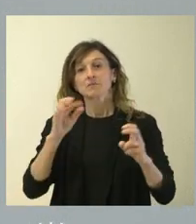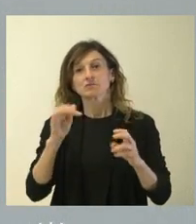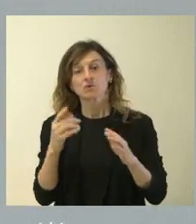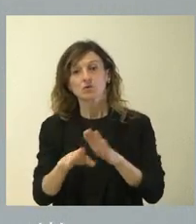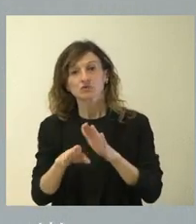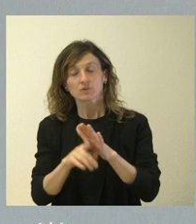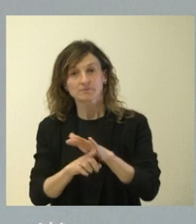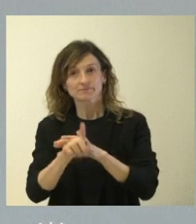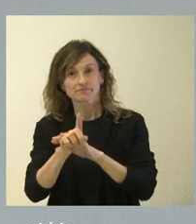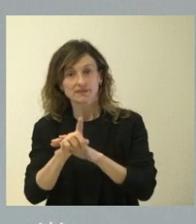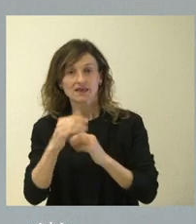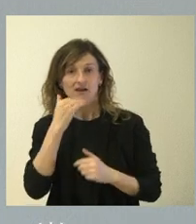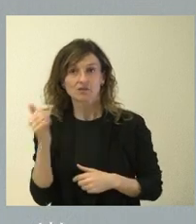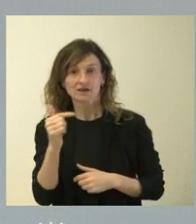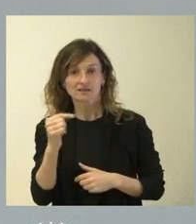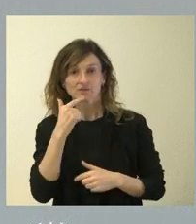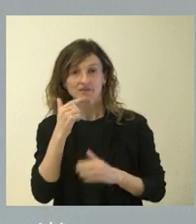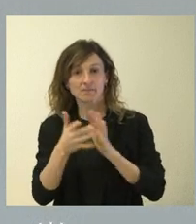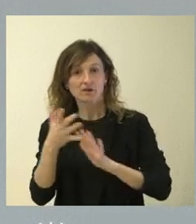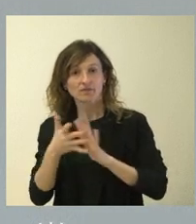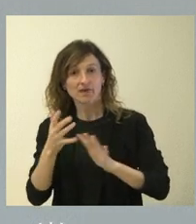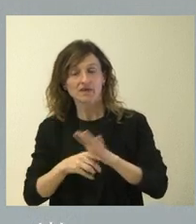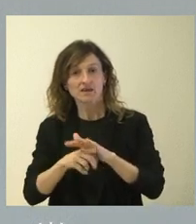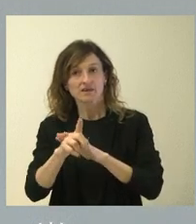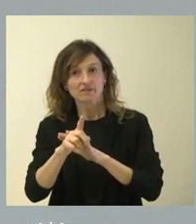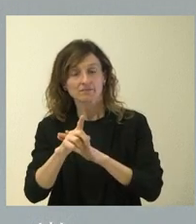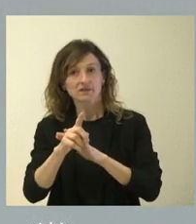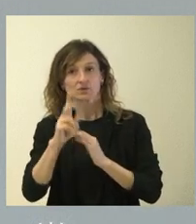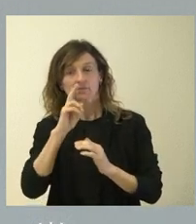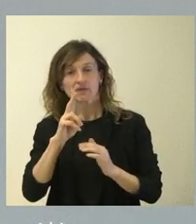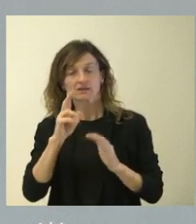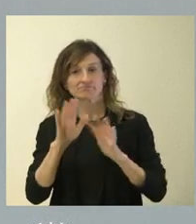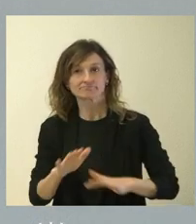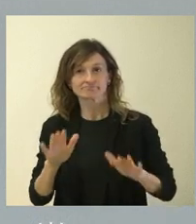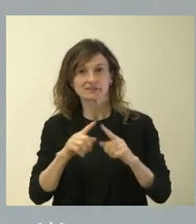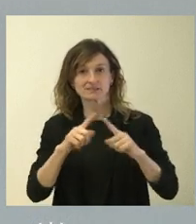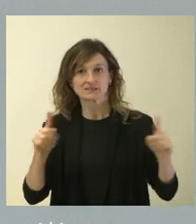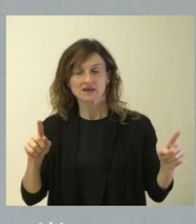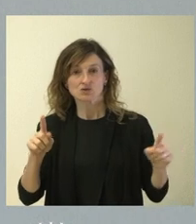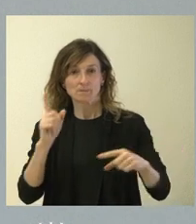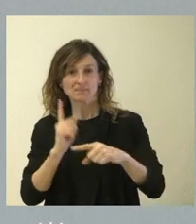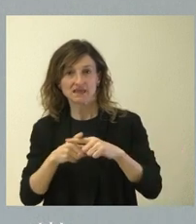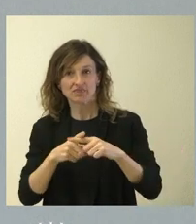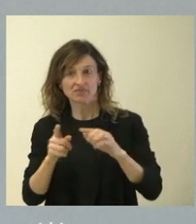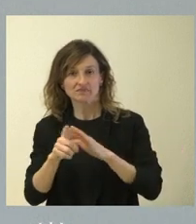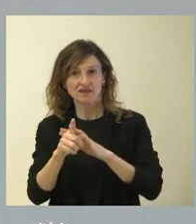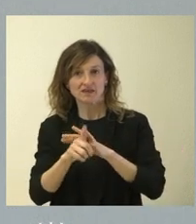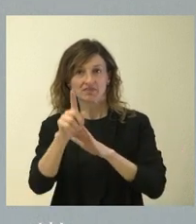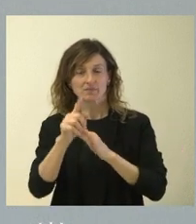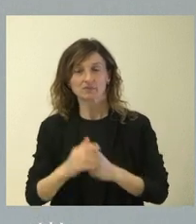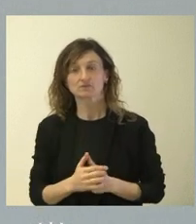y un aspecto claramente negativo que es que el ritmo de crecimiento, a nuestro juicio, se va a deteriorar en el año 2023 en torno a la mitad de crecimiento de lo que fue el 22.